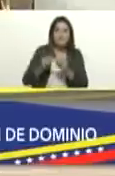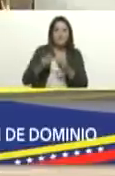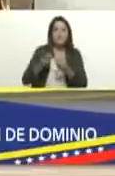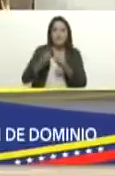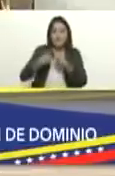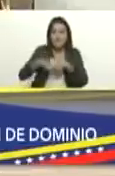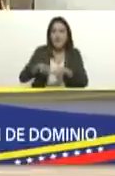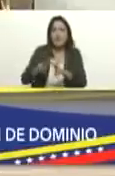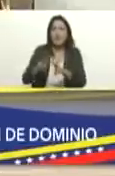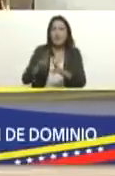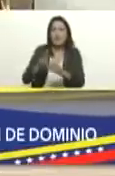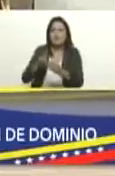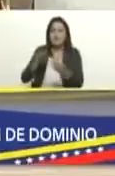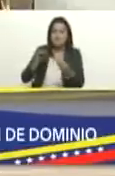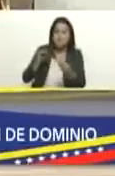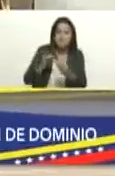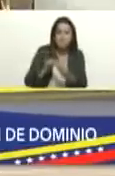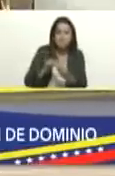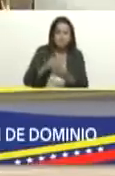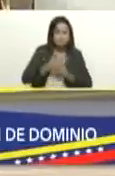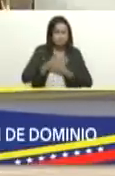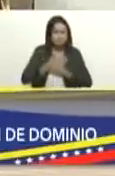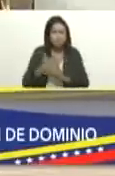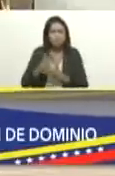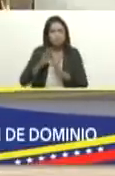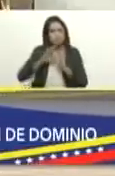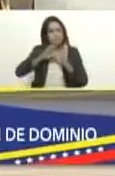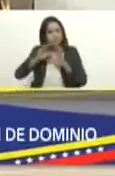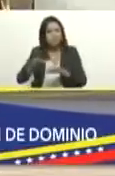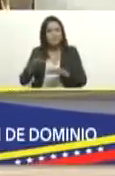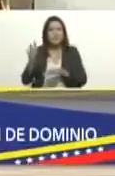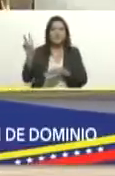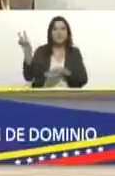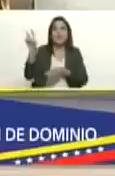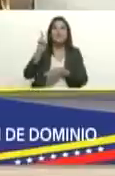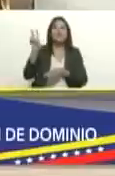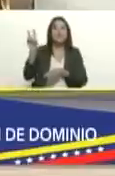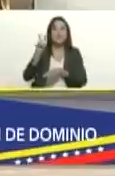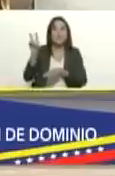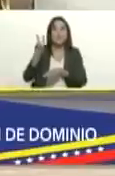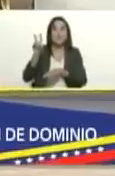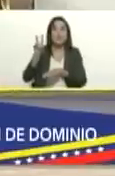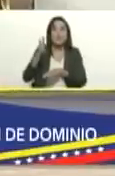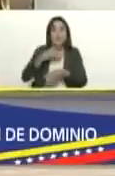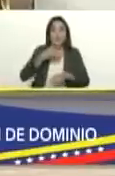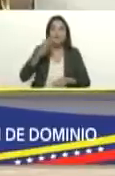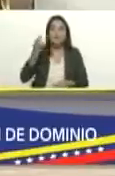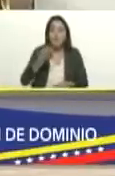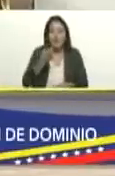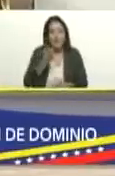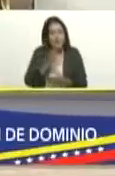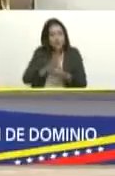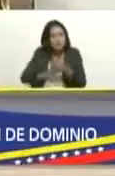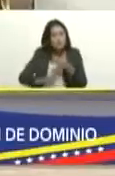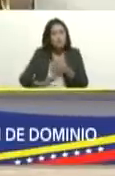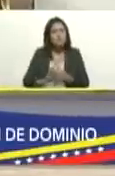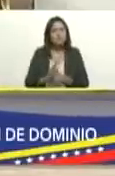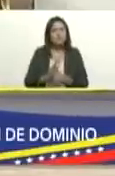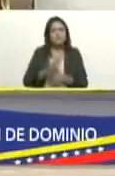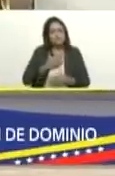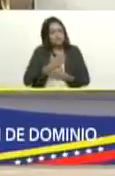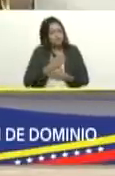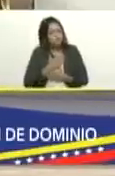valores del patriotismo del sacrificio por Venezuela en los valores de la honestidad de la humildad de la